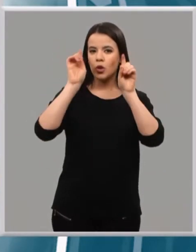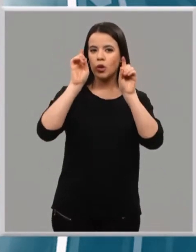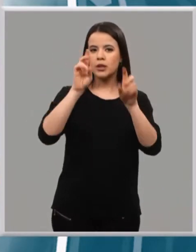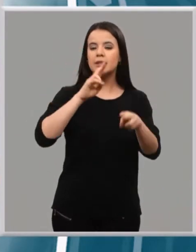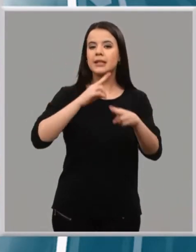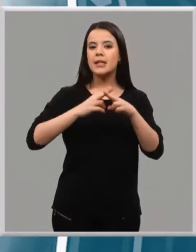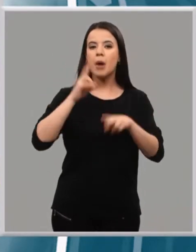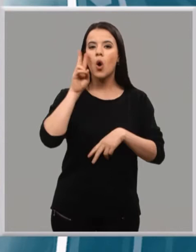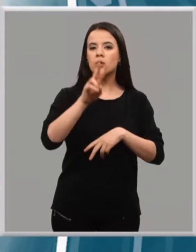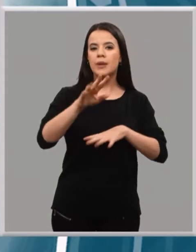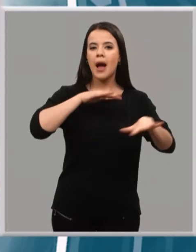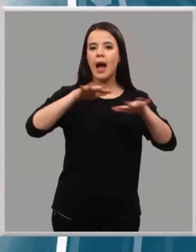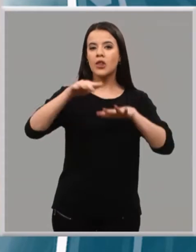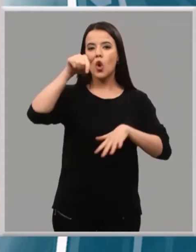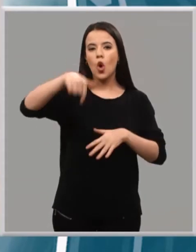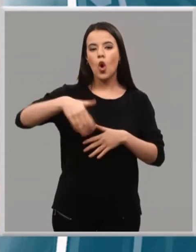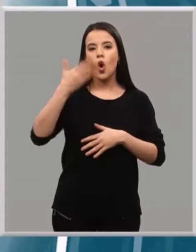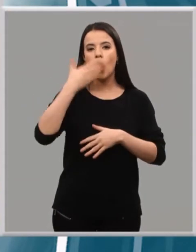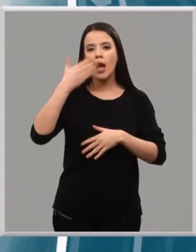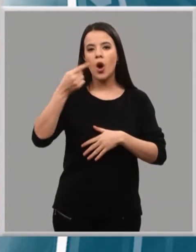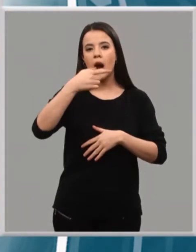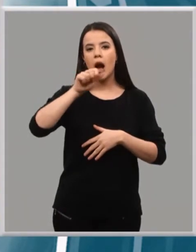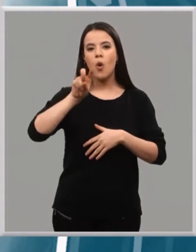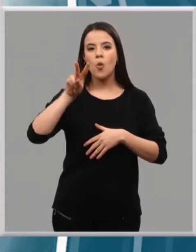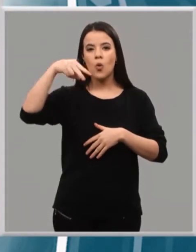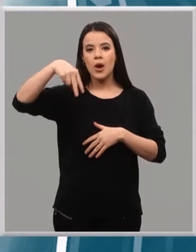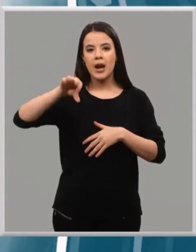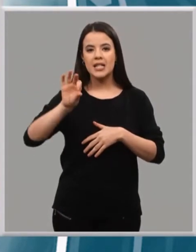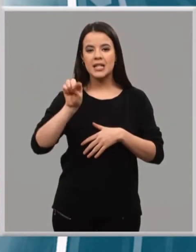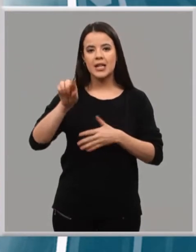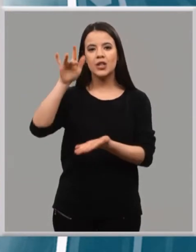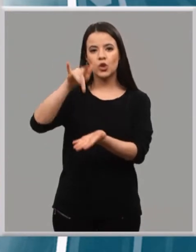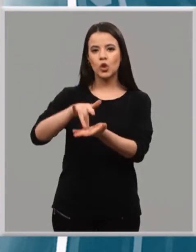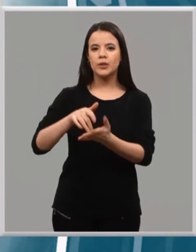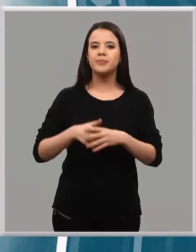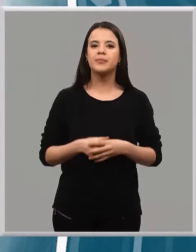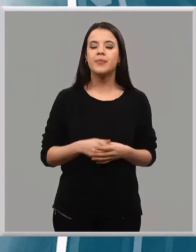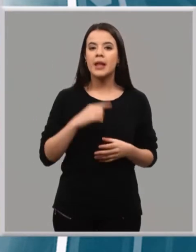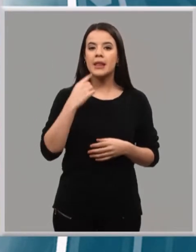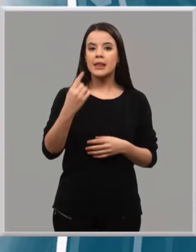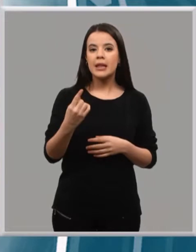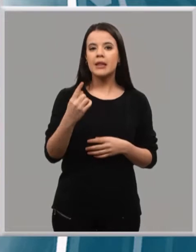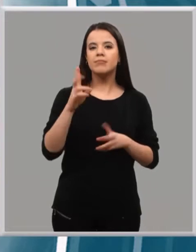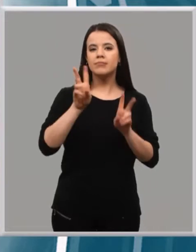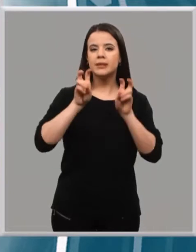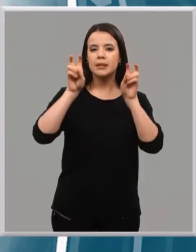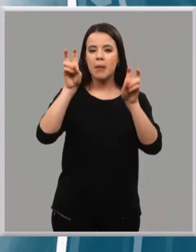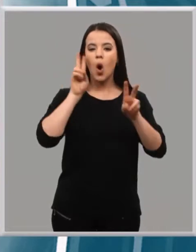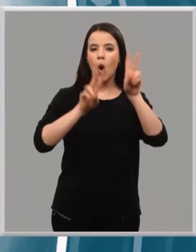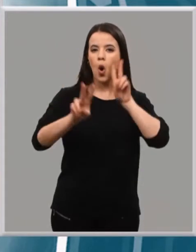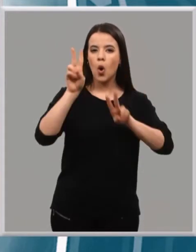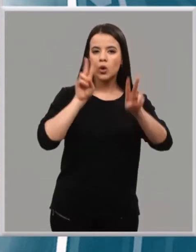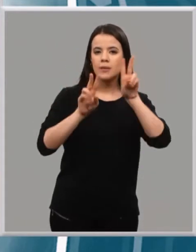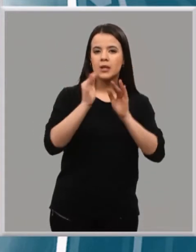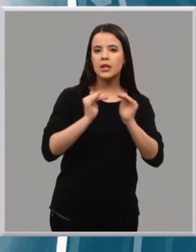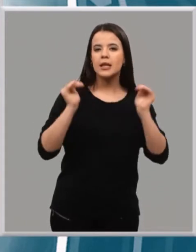Hoy el Colegio Las Gaunas de Logroño ha ejercido de anfitrión. La mentorización y la observación entre iguales es una forma de